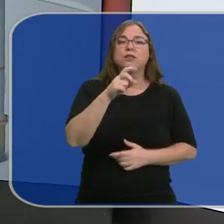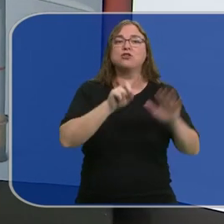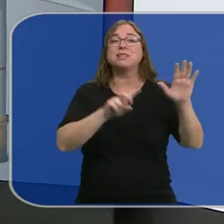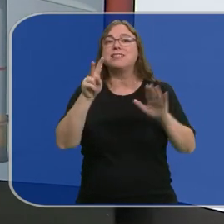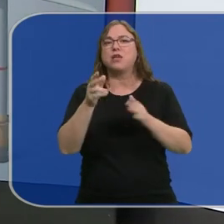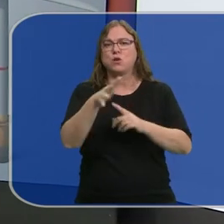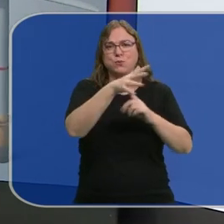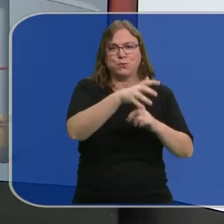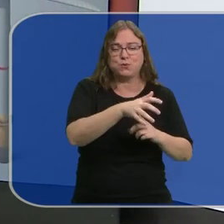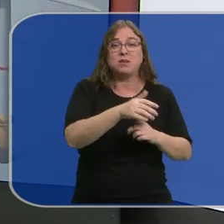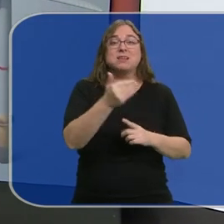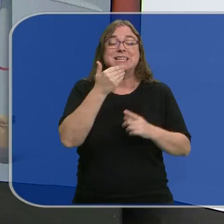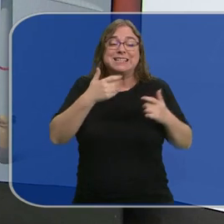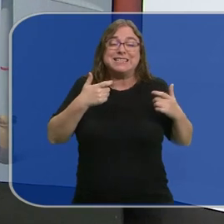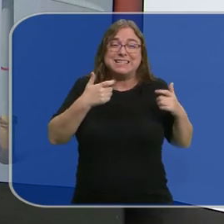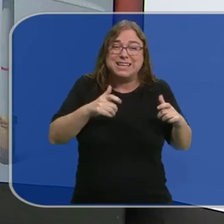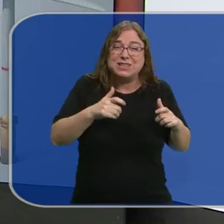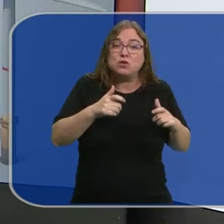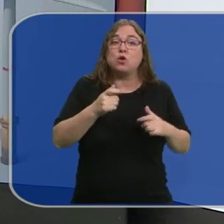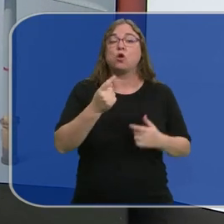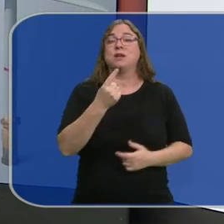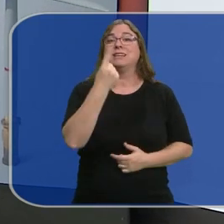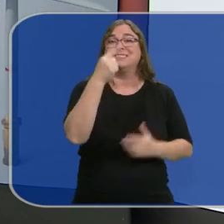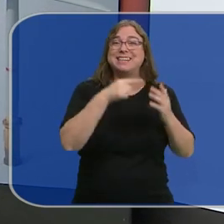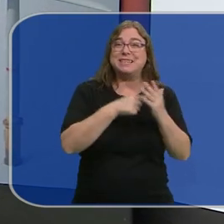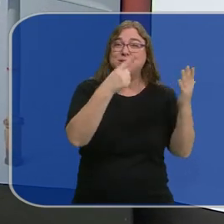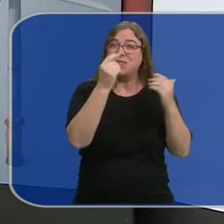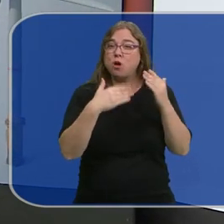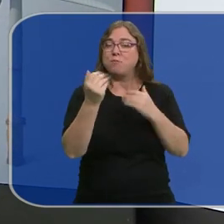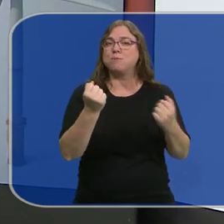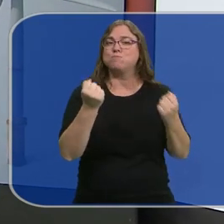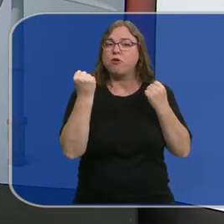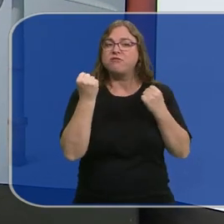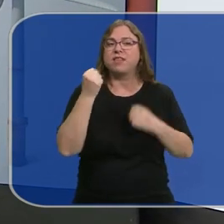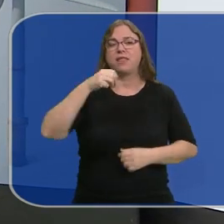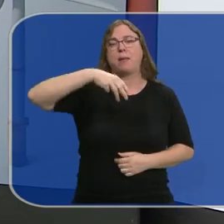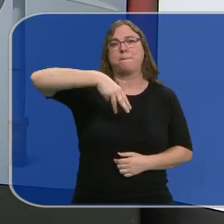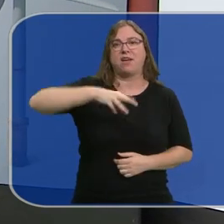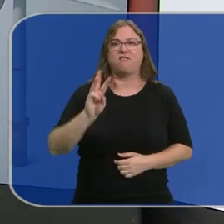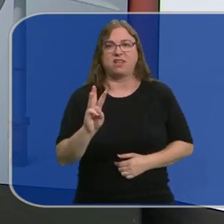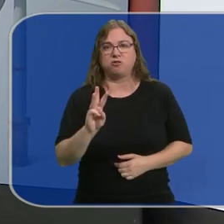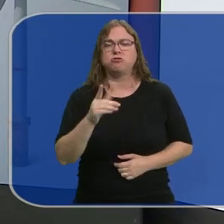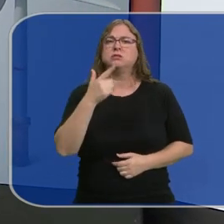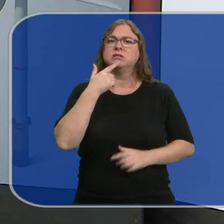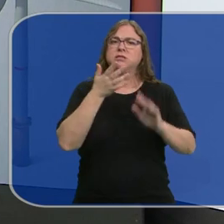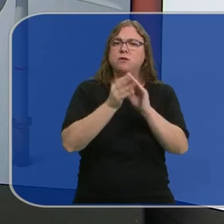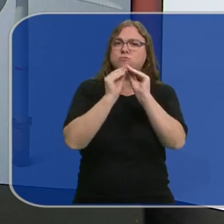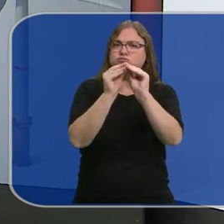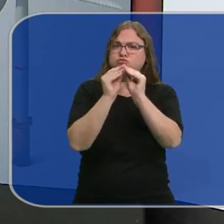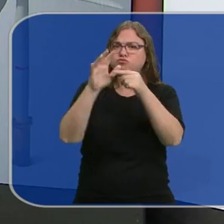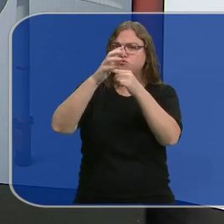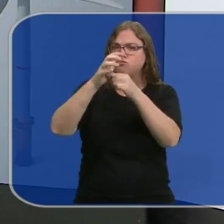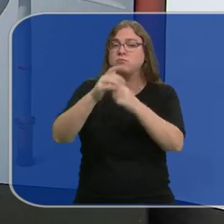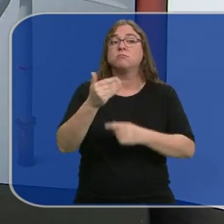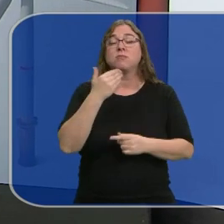con una producción de más de 6.600 megavatios de potencia y con una importante industria asociada para la fabricación de eólicos. Las